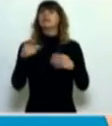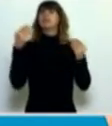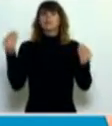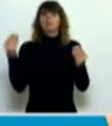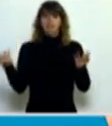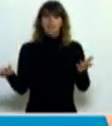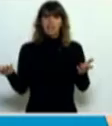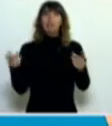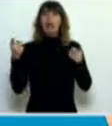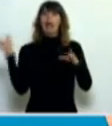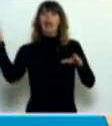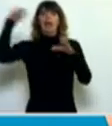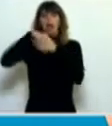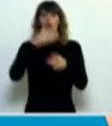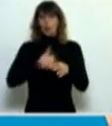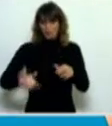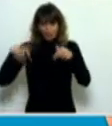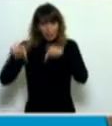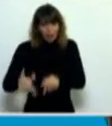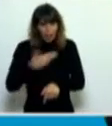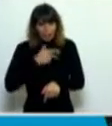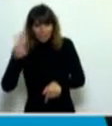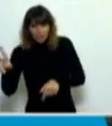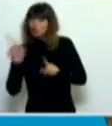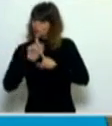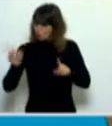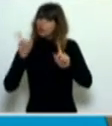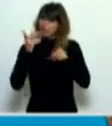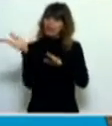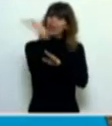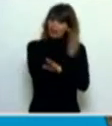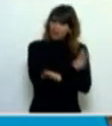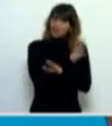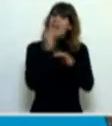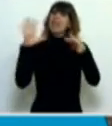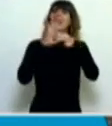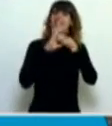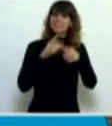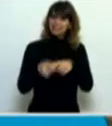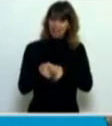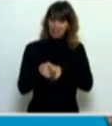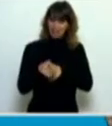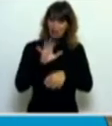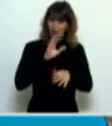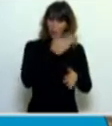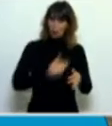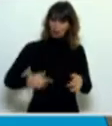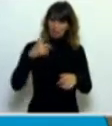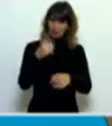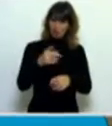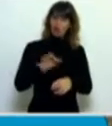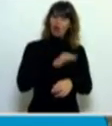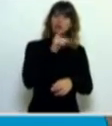abarque al gobierno actual, no, también está el gobierno de la Alianza desde el año 99